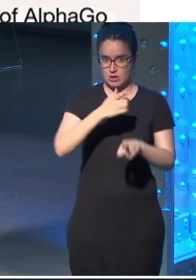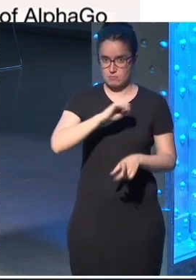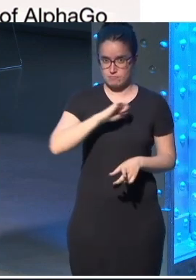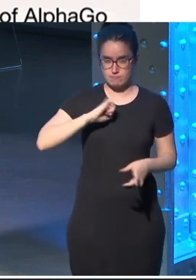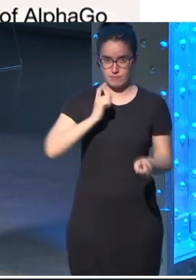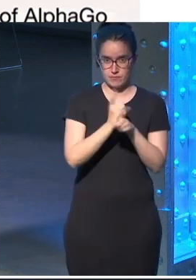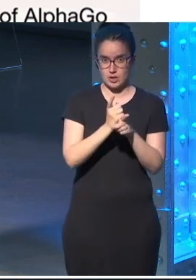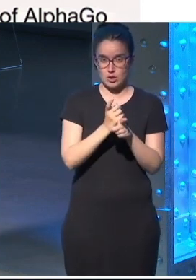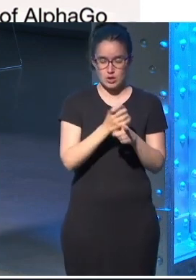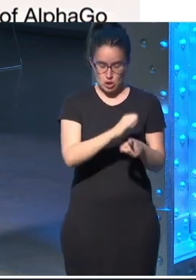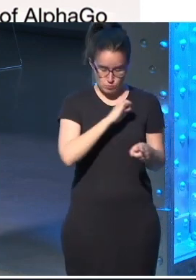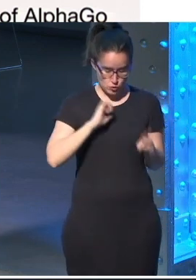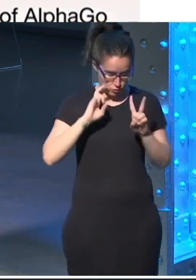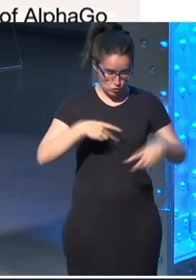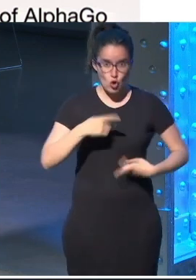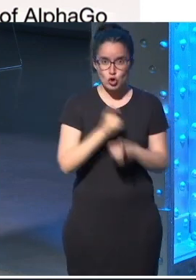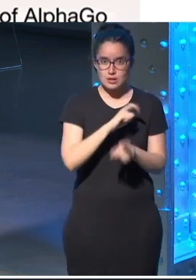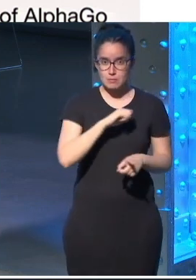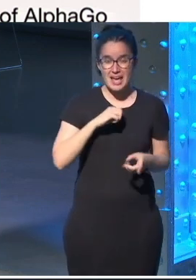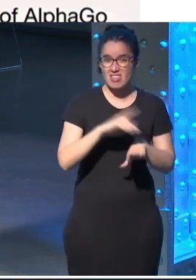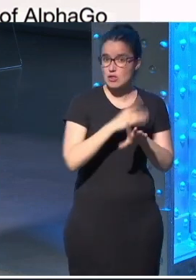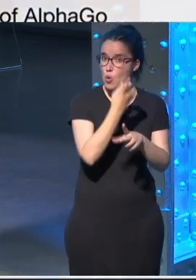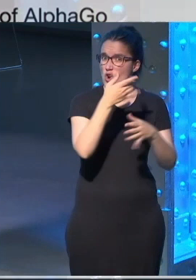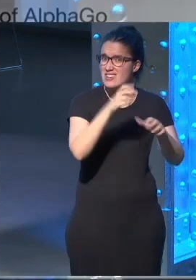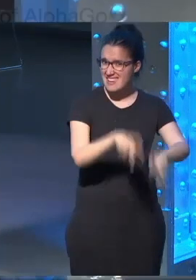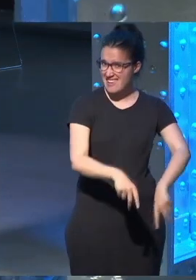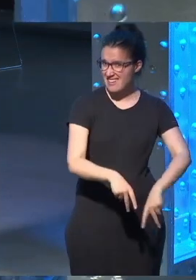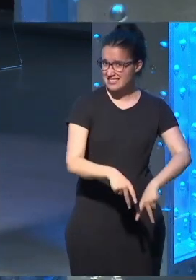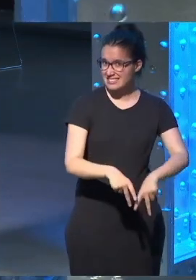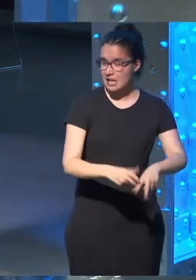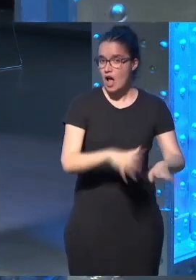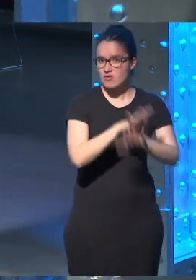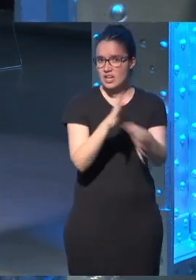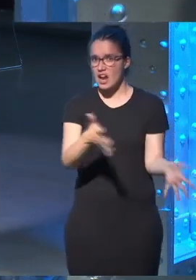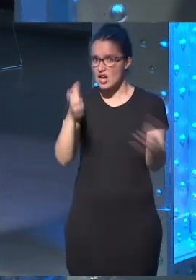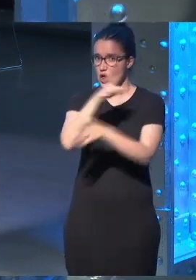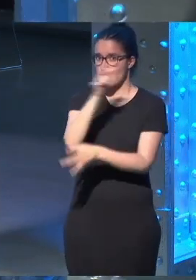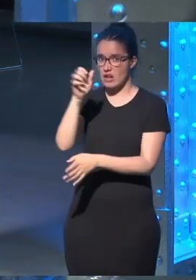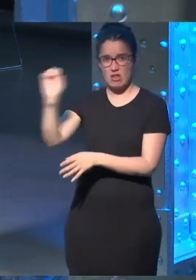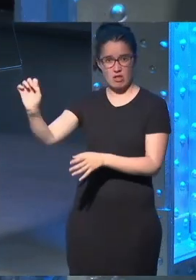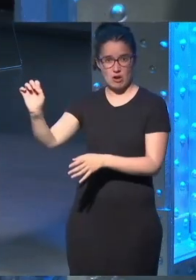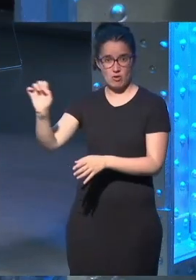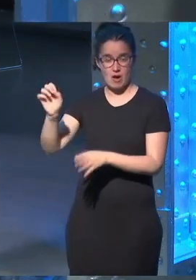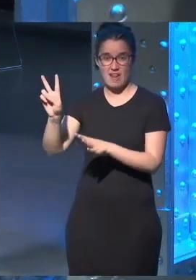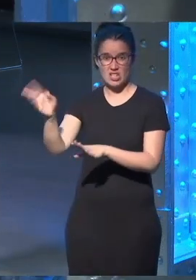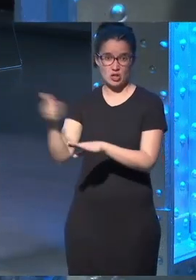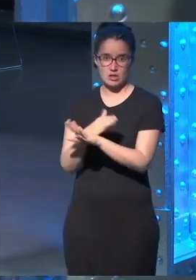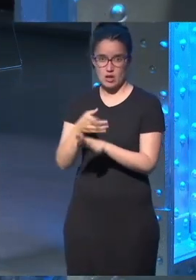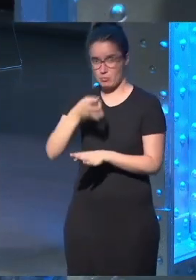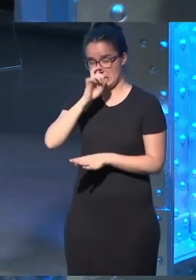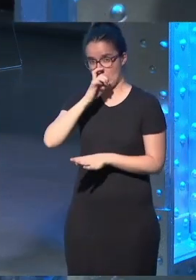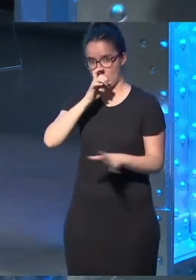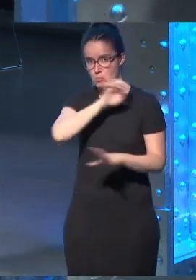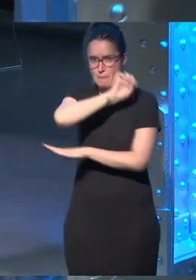durante días, compitiendo consigo misma, sin ningún dato, llegó a ganar a 100 veces a cero la versión anterior y